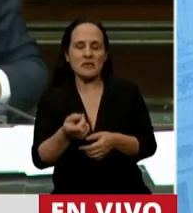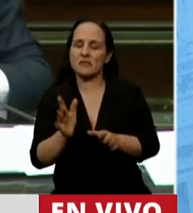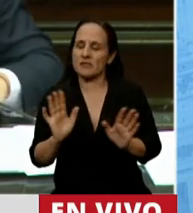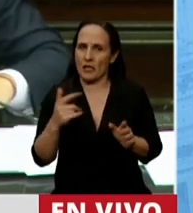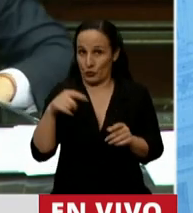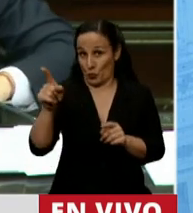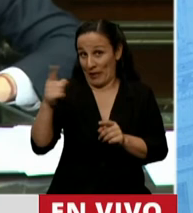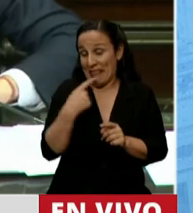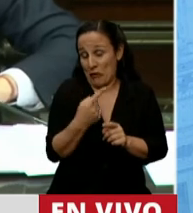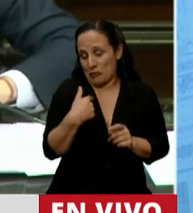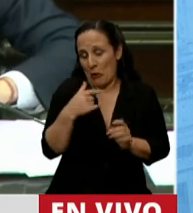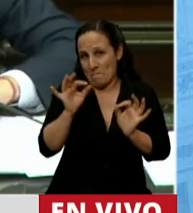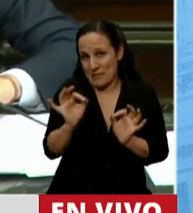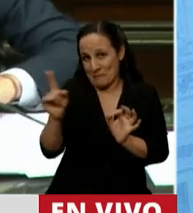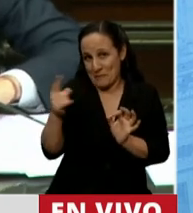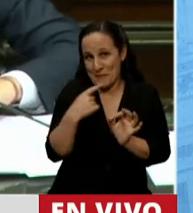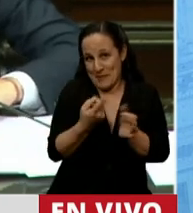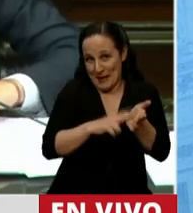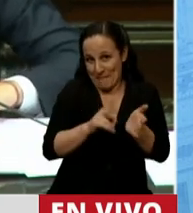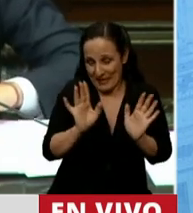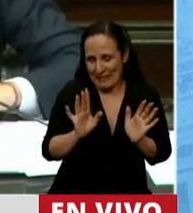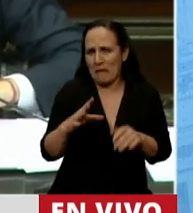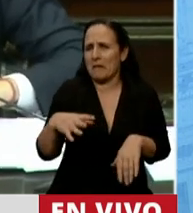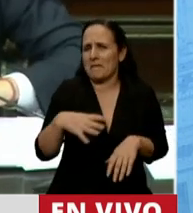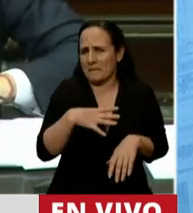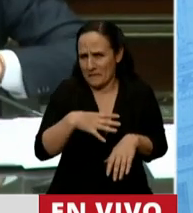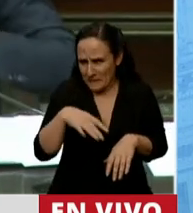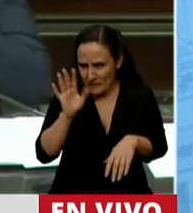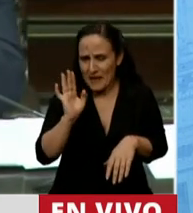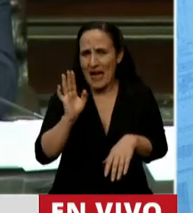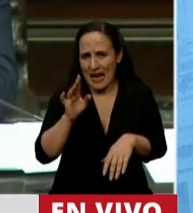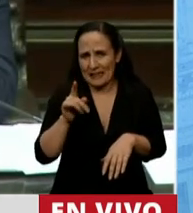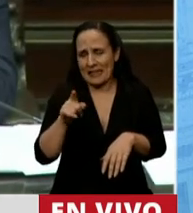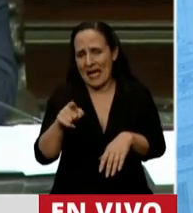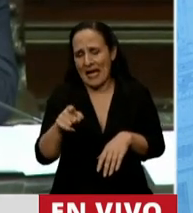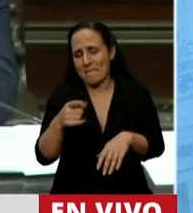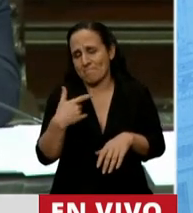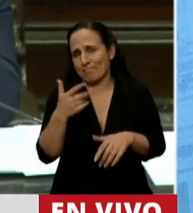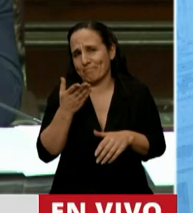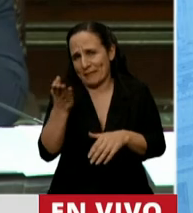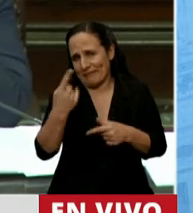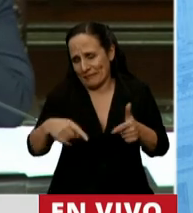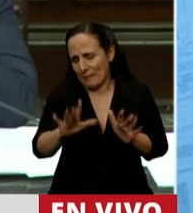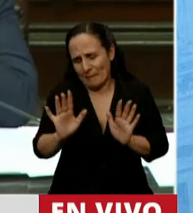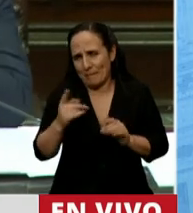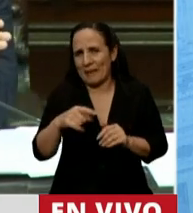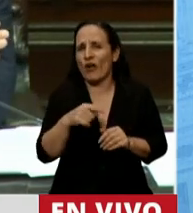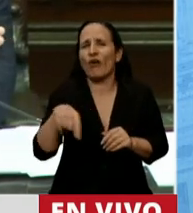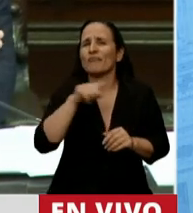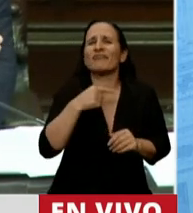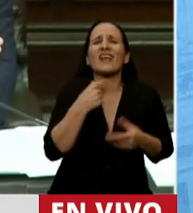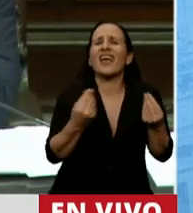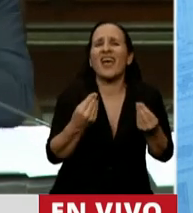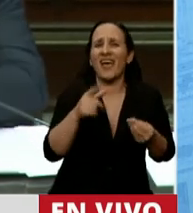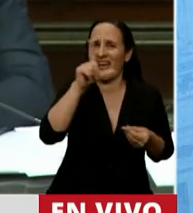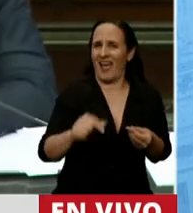terminar y quedando pendiente otras muchas y lamentables interpelaciones. queremos una Argentina donde